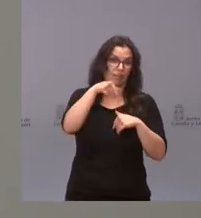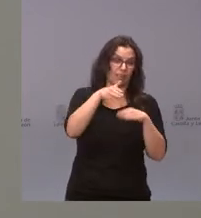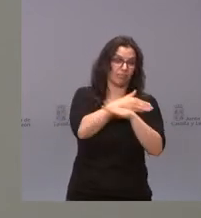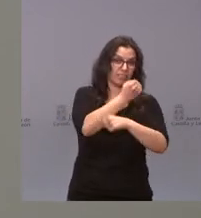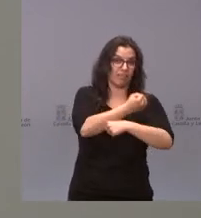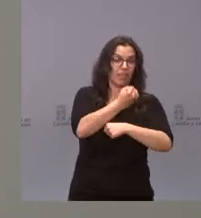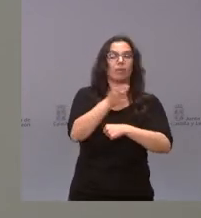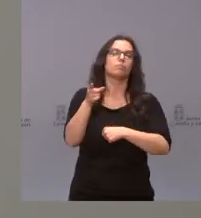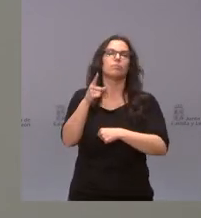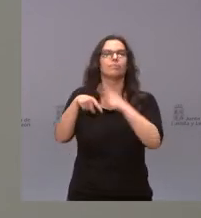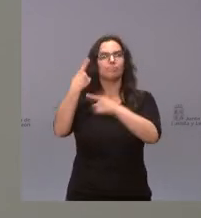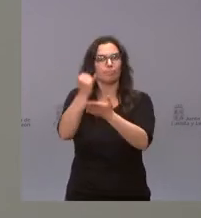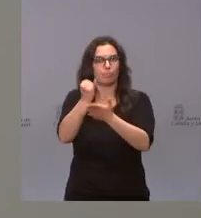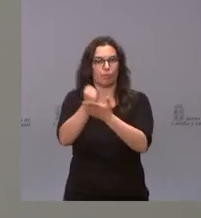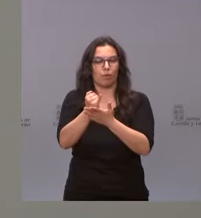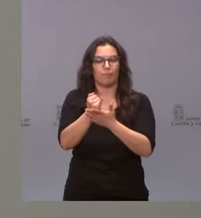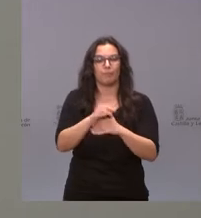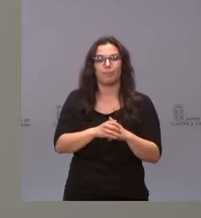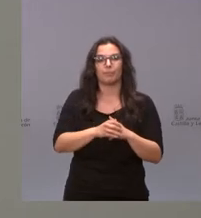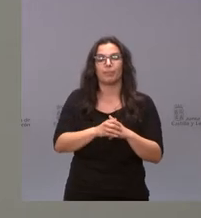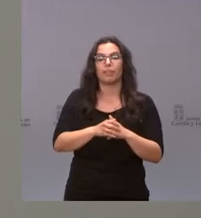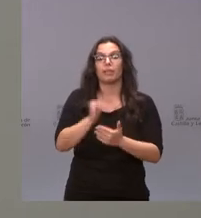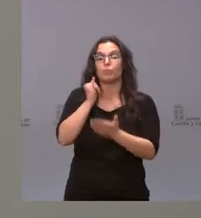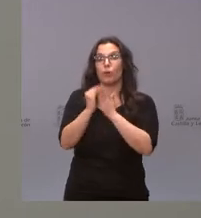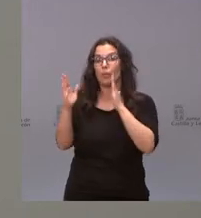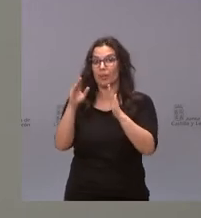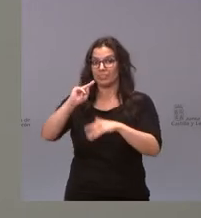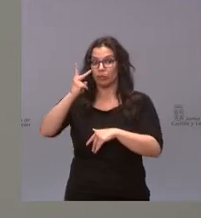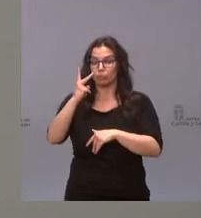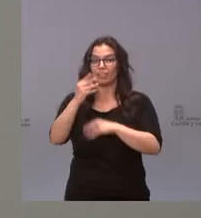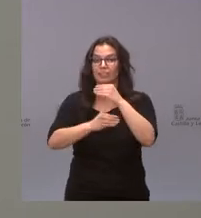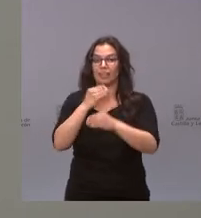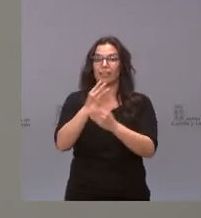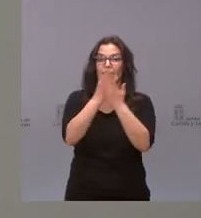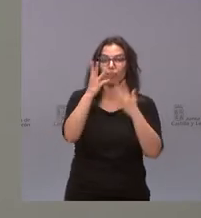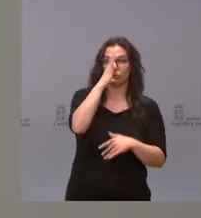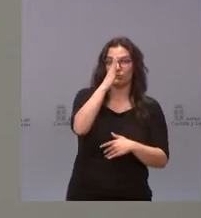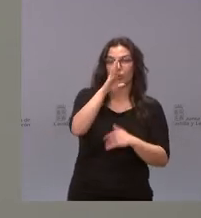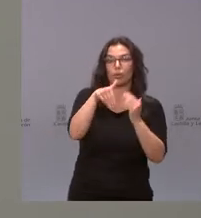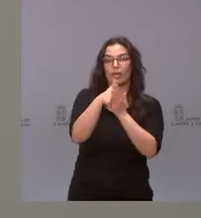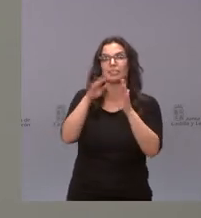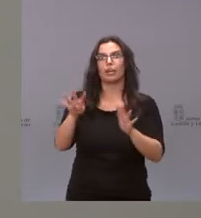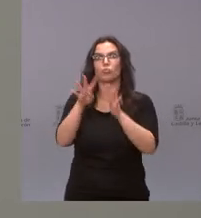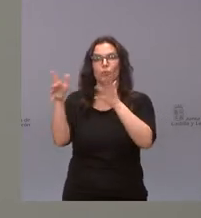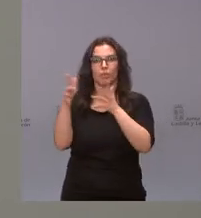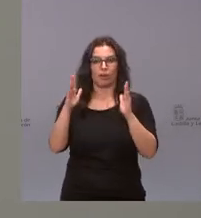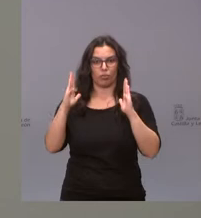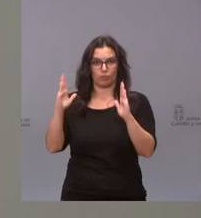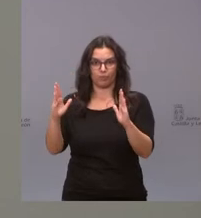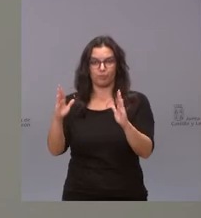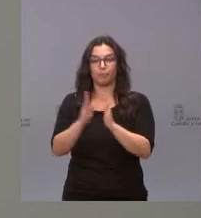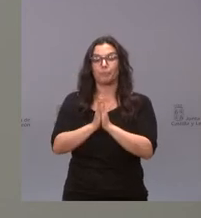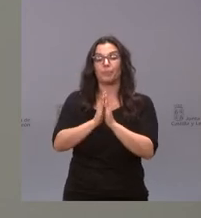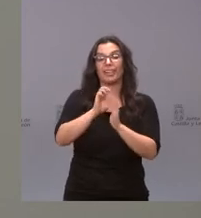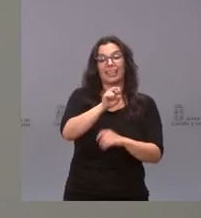Este cribado se realizó entre el 18 de febrero y el 9 de marzo. Y los